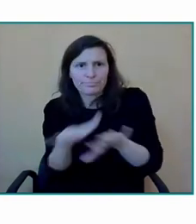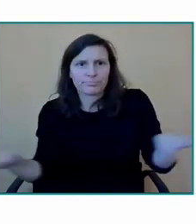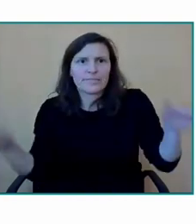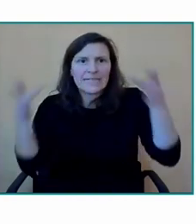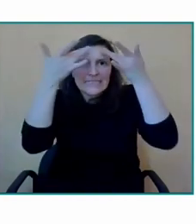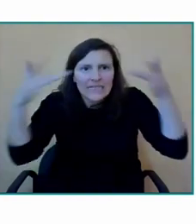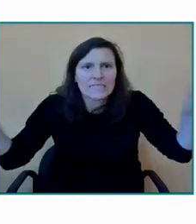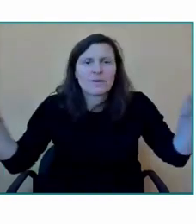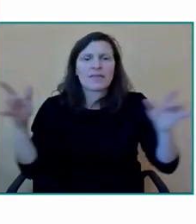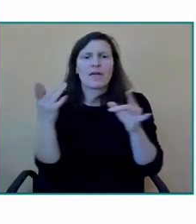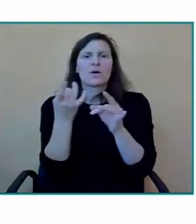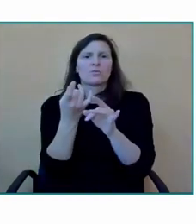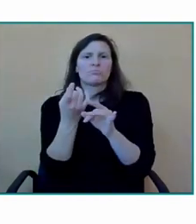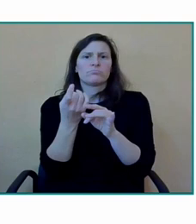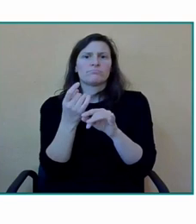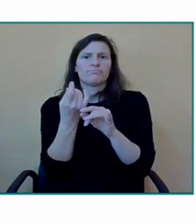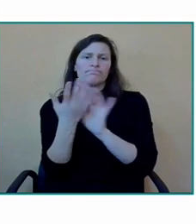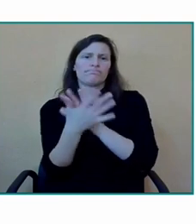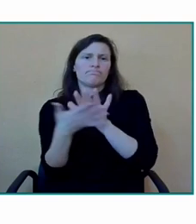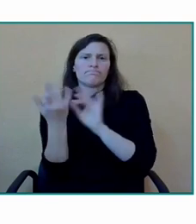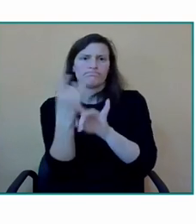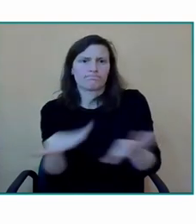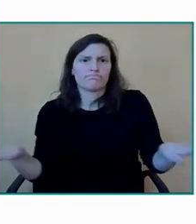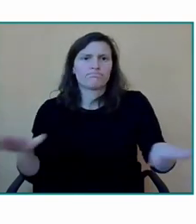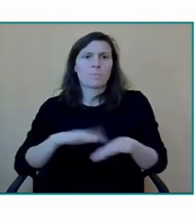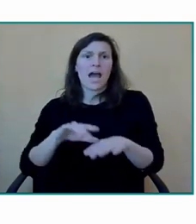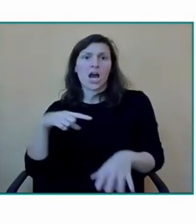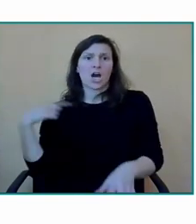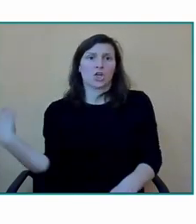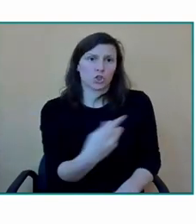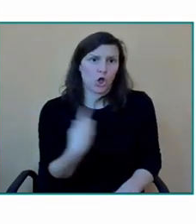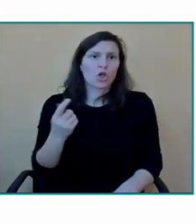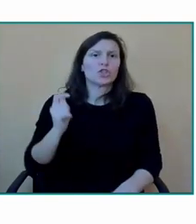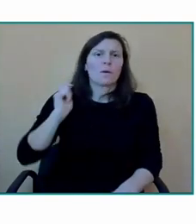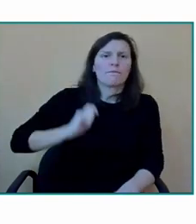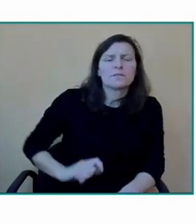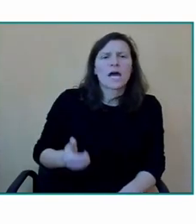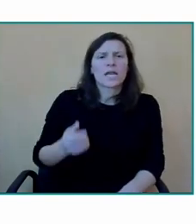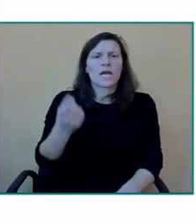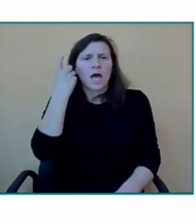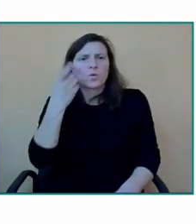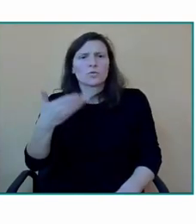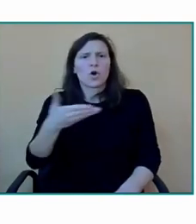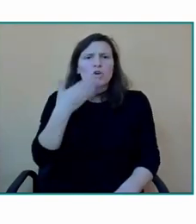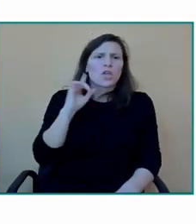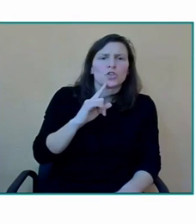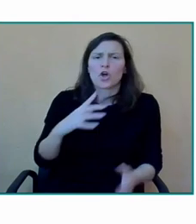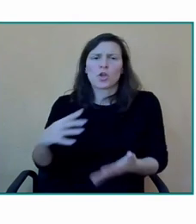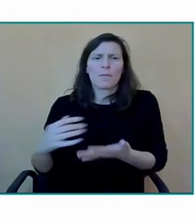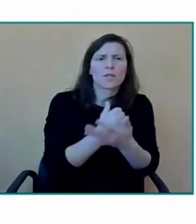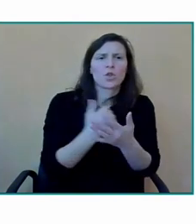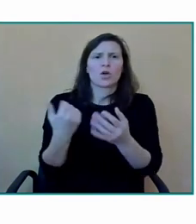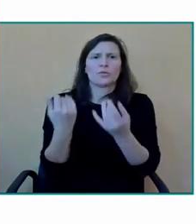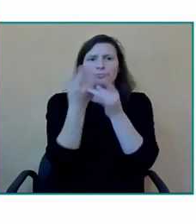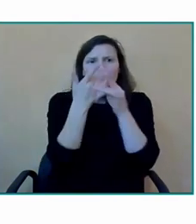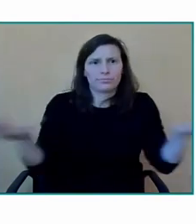en el centro nos beneficiamos y estamos ahí pues tan entusiasmados con ellos aprendiendo la lengua de signos esa